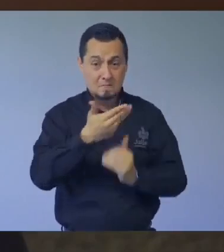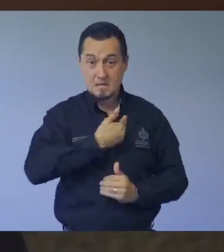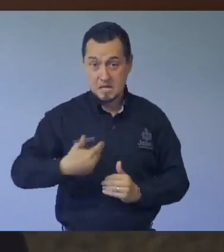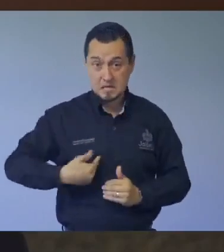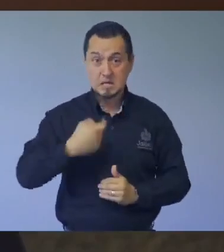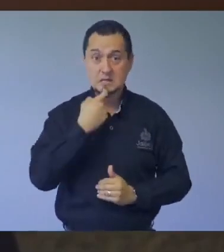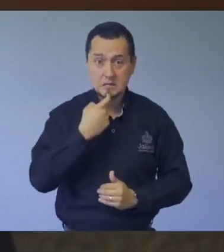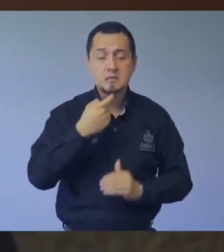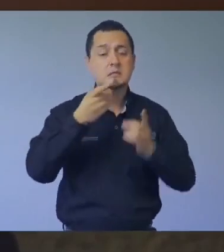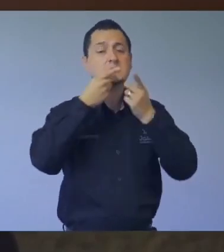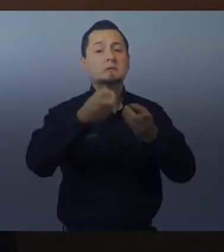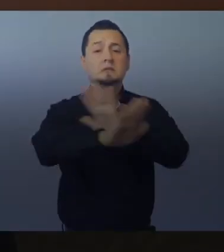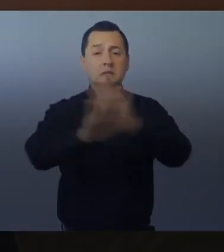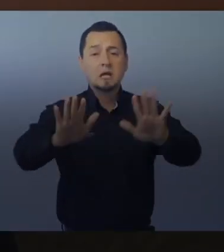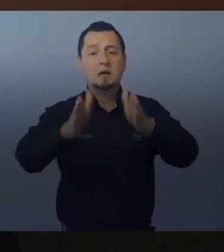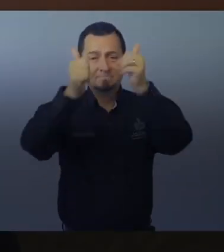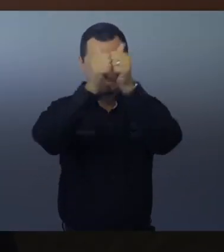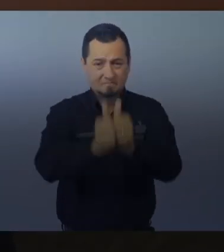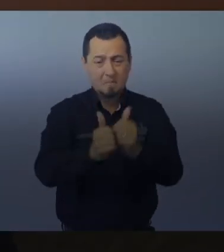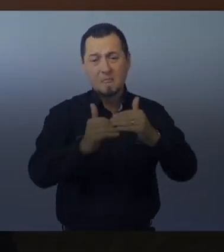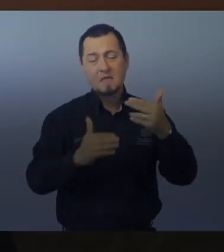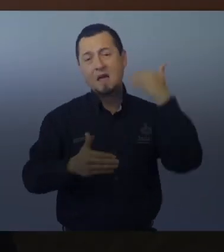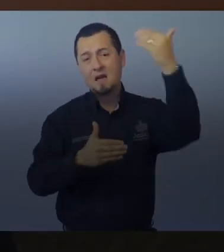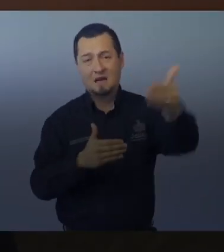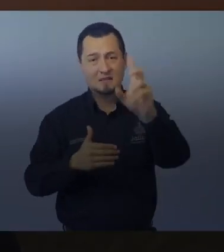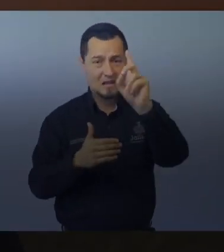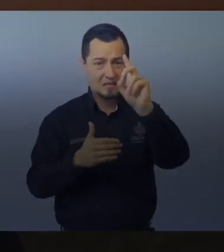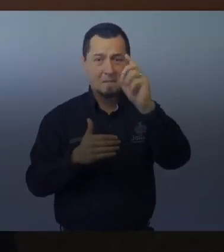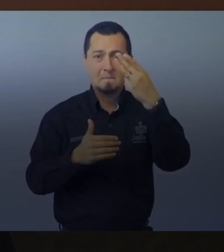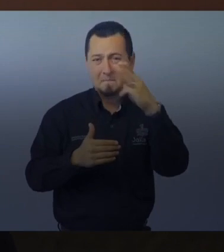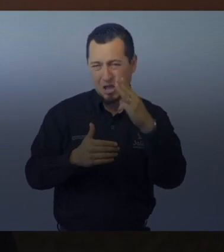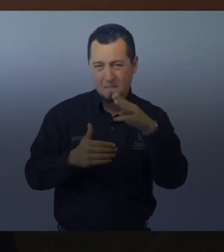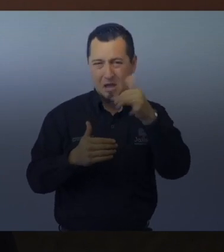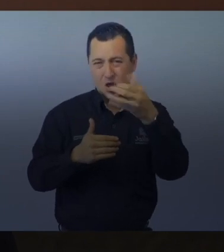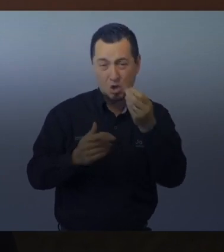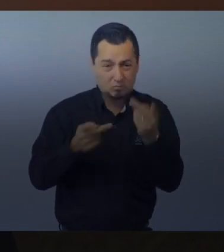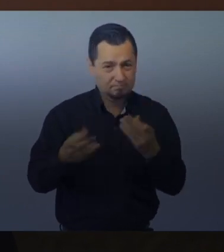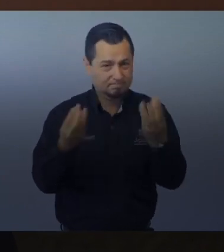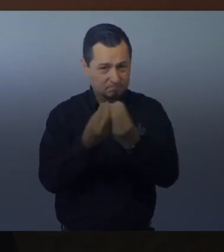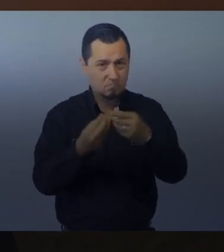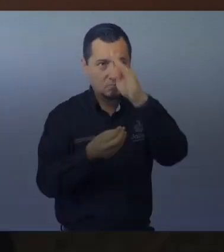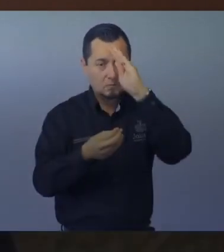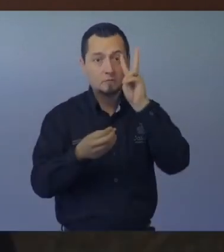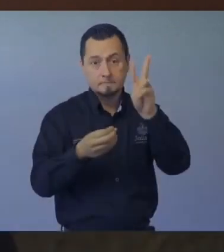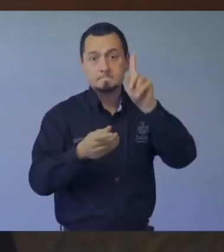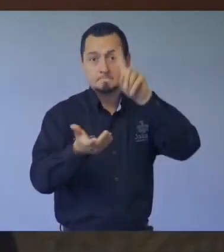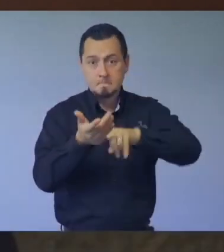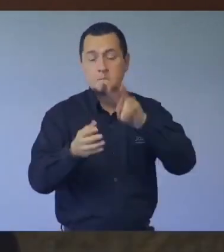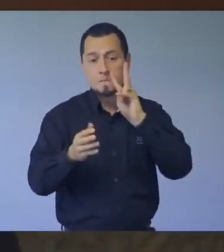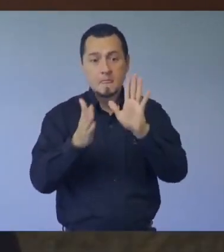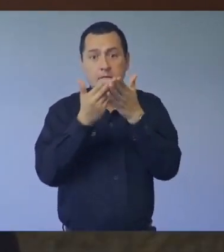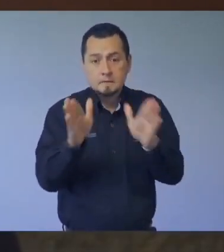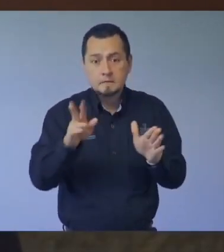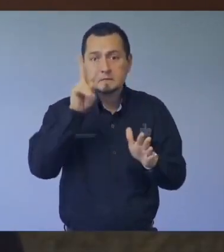El presidente de México anunció ya que el periodo de aislamiento se extiende hasta el 30 de mayo. Estoy seguro que lo hace porque entiende la magnitud de lo que se viene.